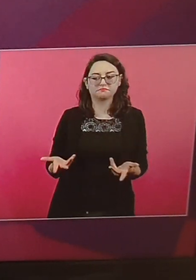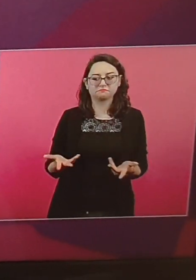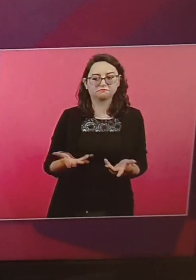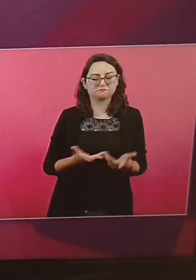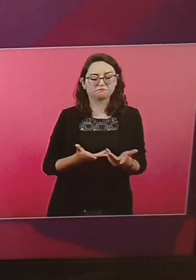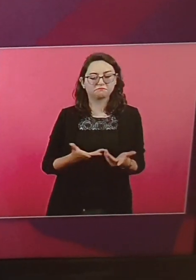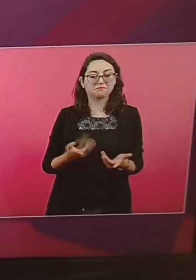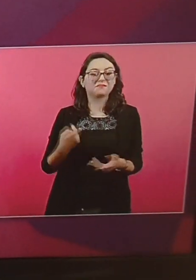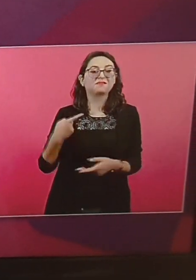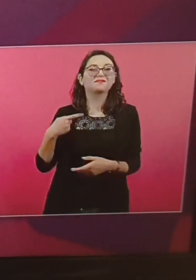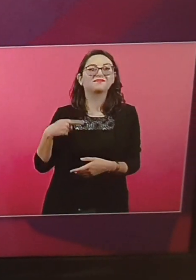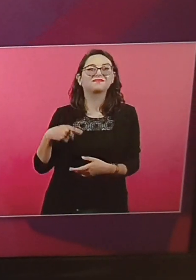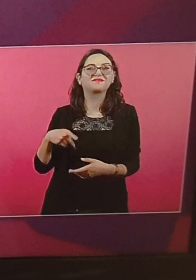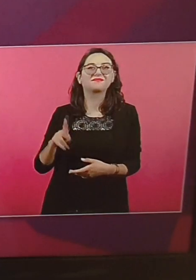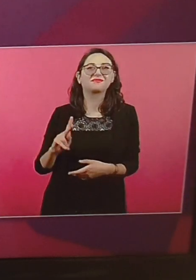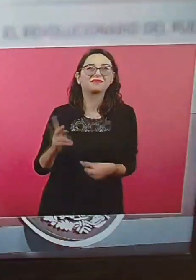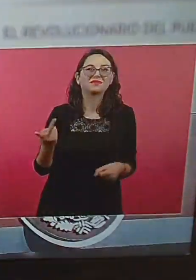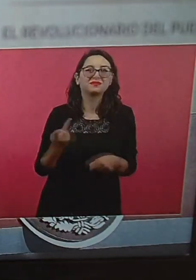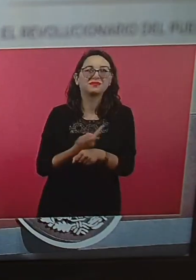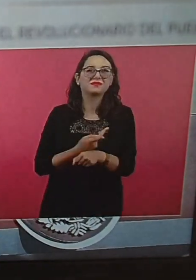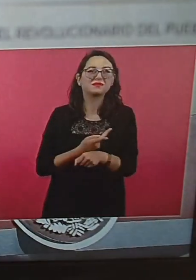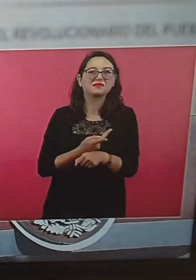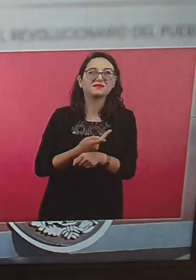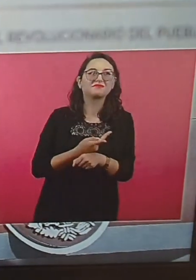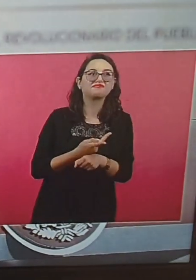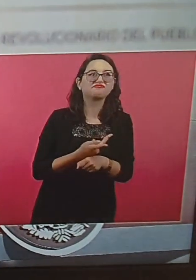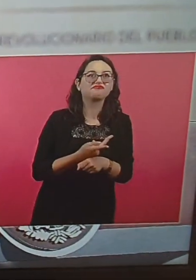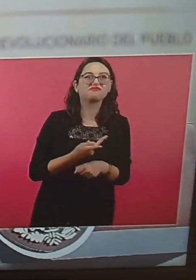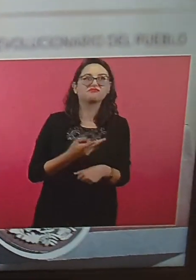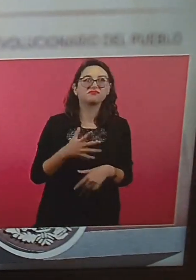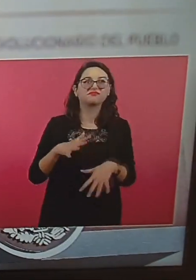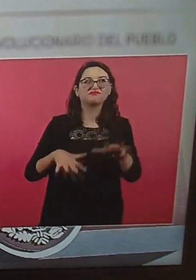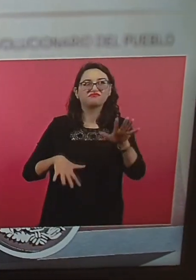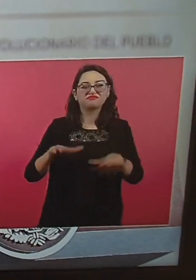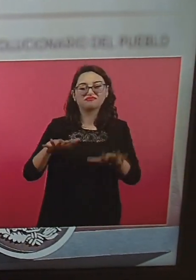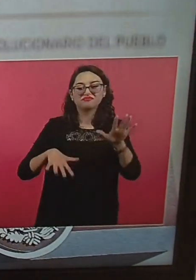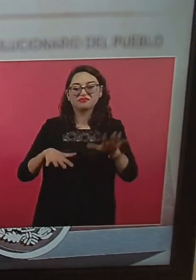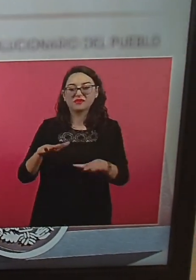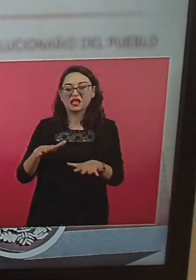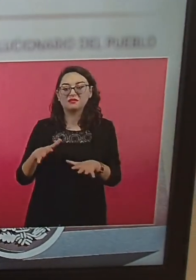es... Que se...